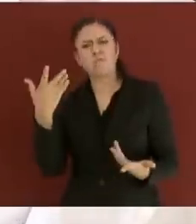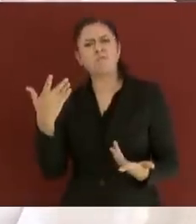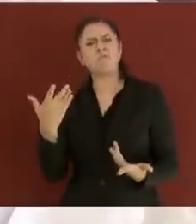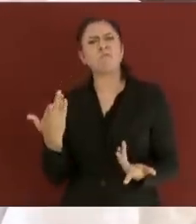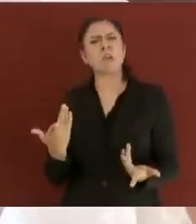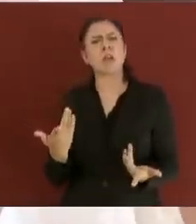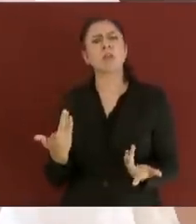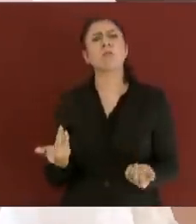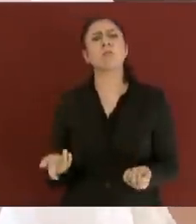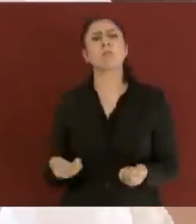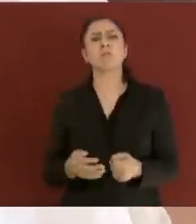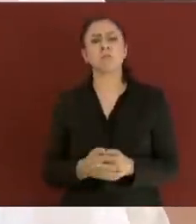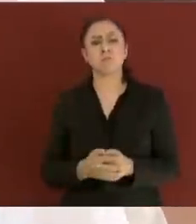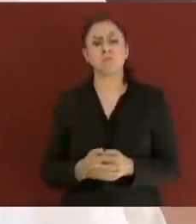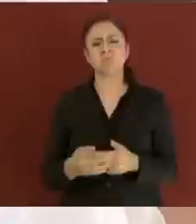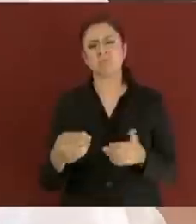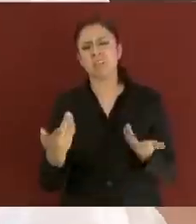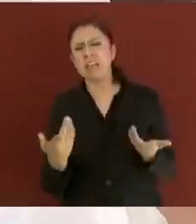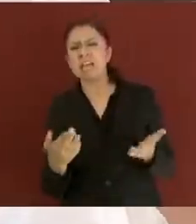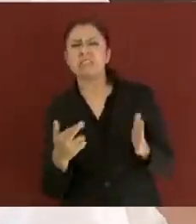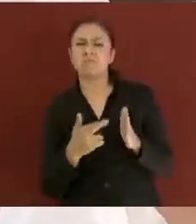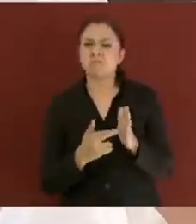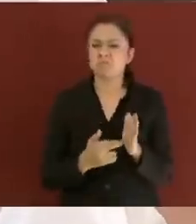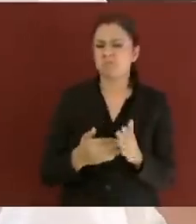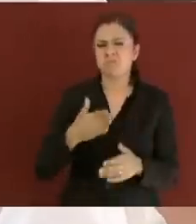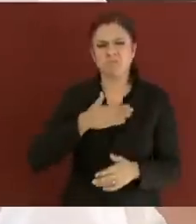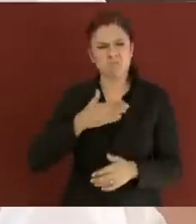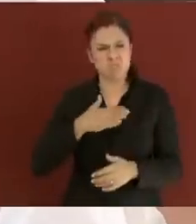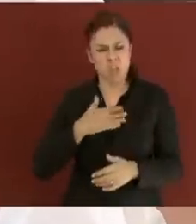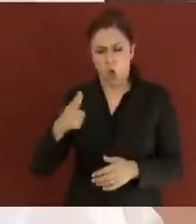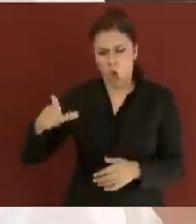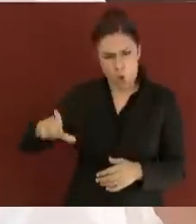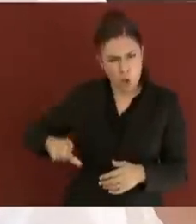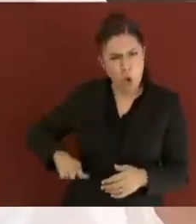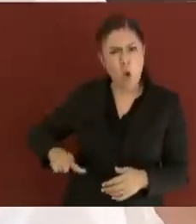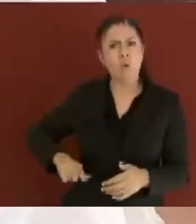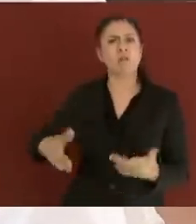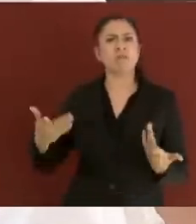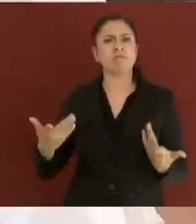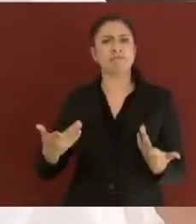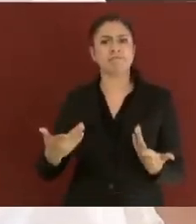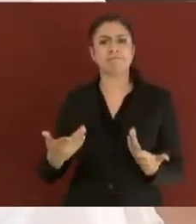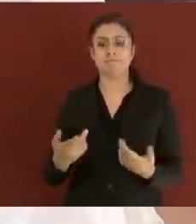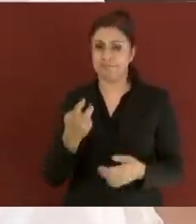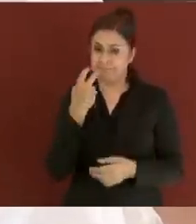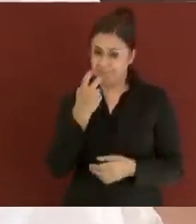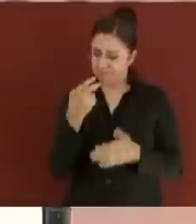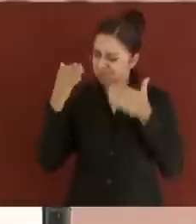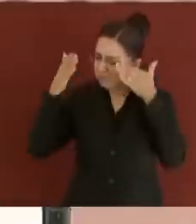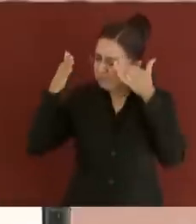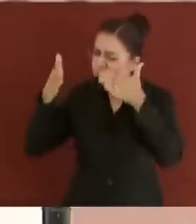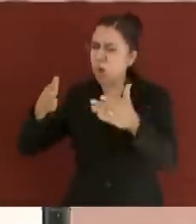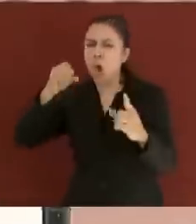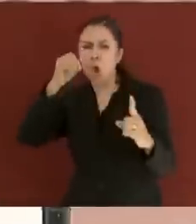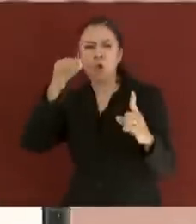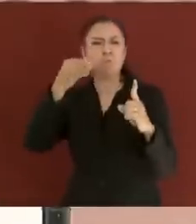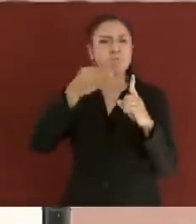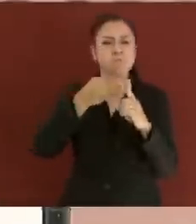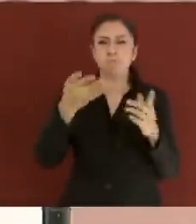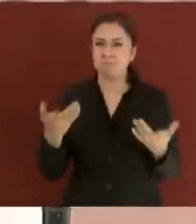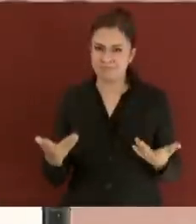principal de nuestro gobierno. No es sólo